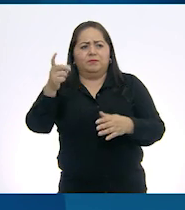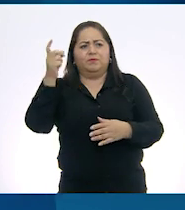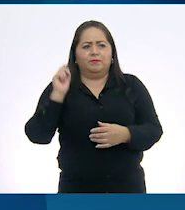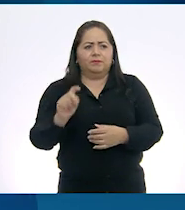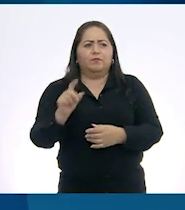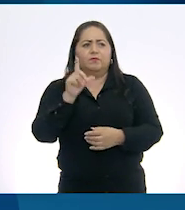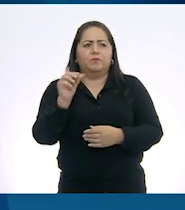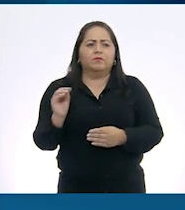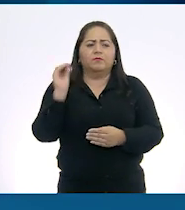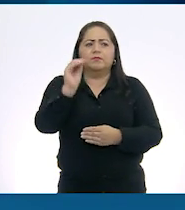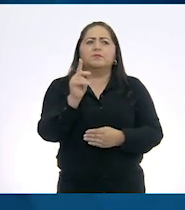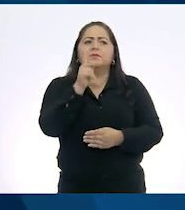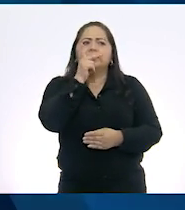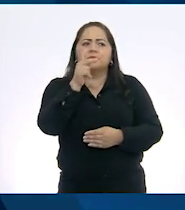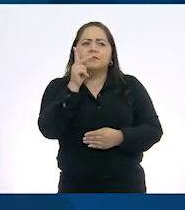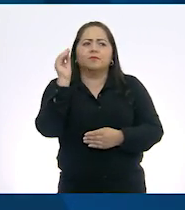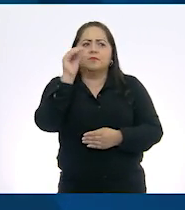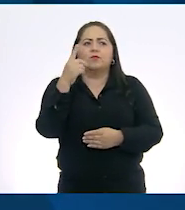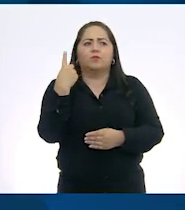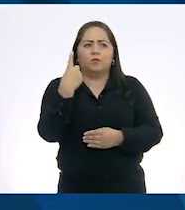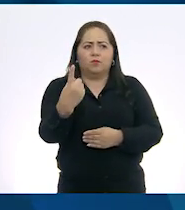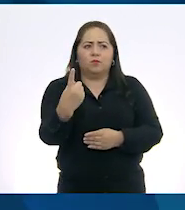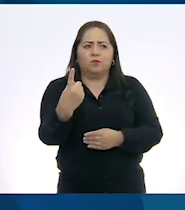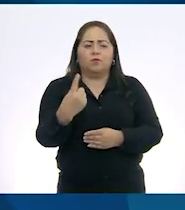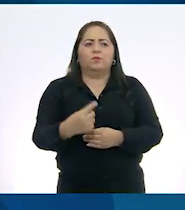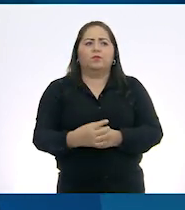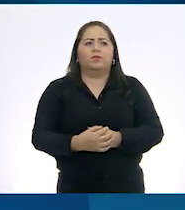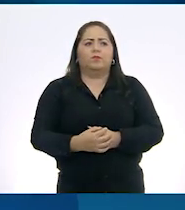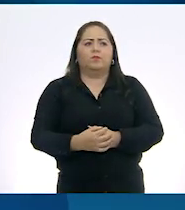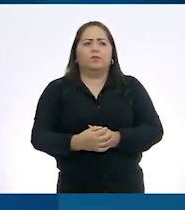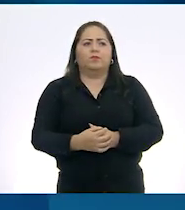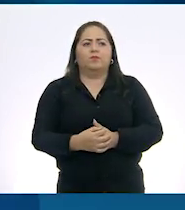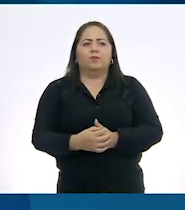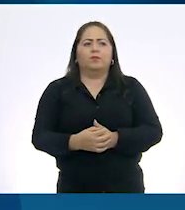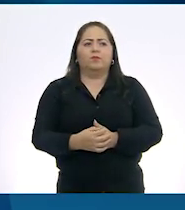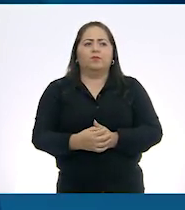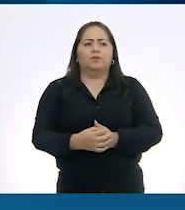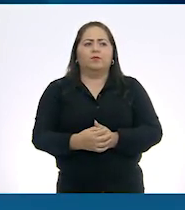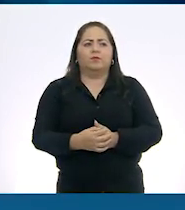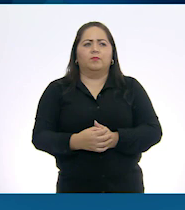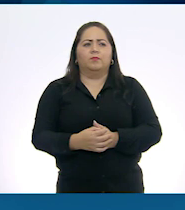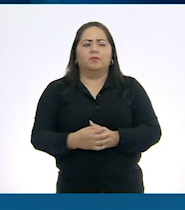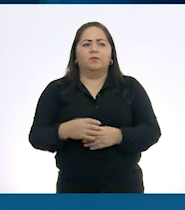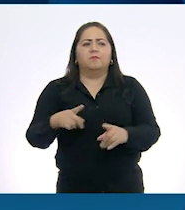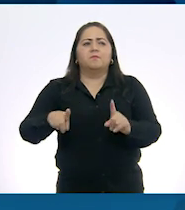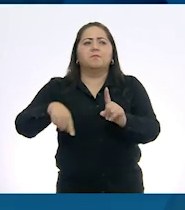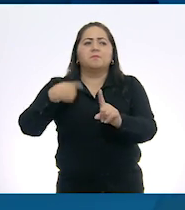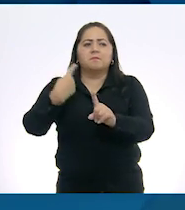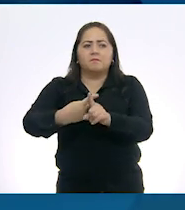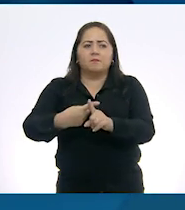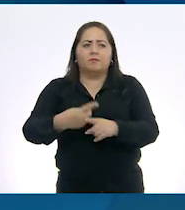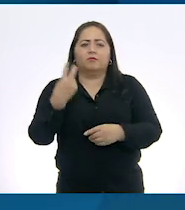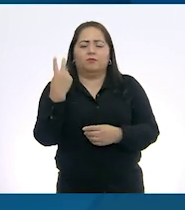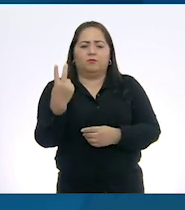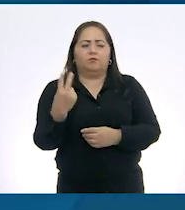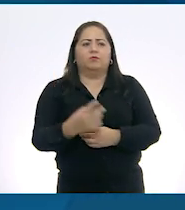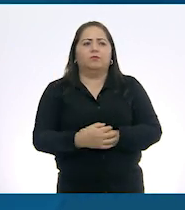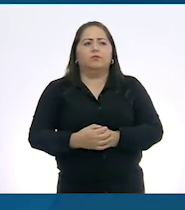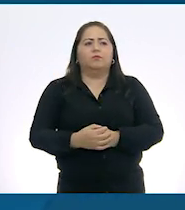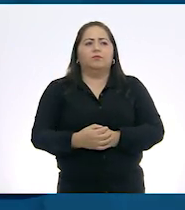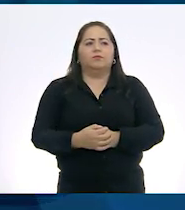Añado las palabras. Uno, más y dos.